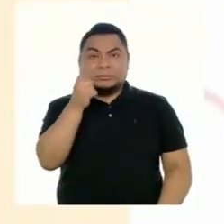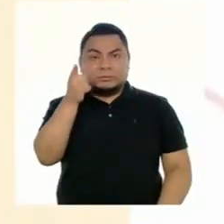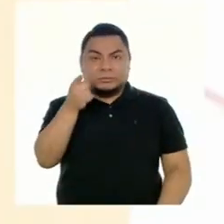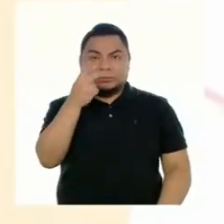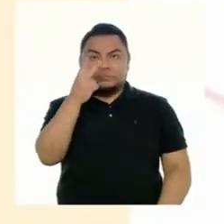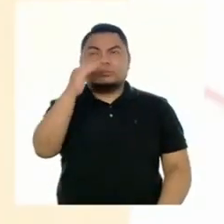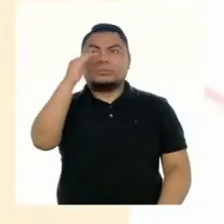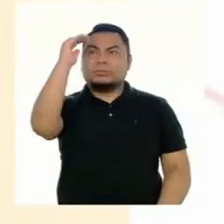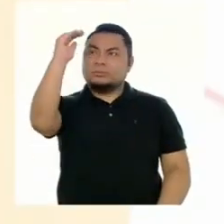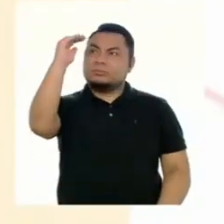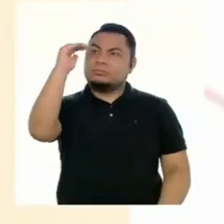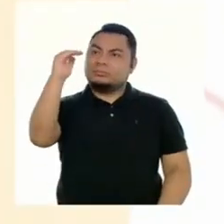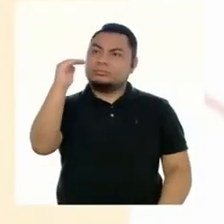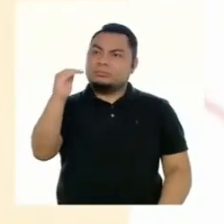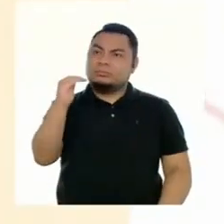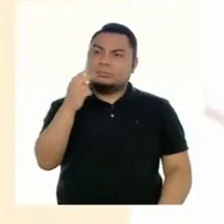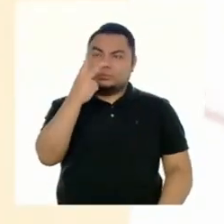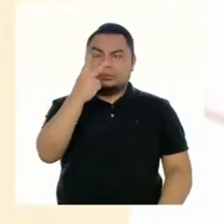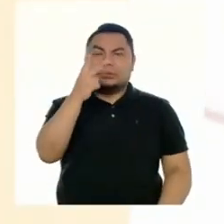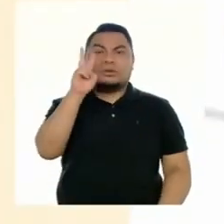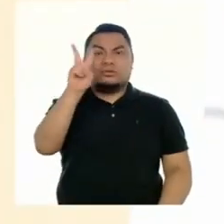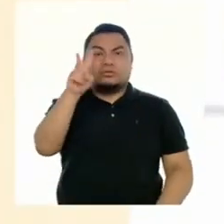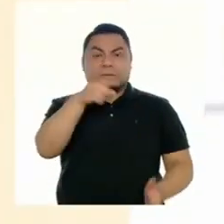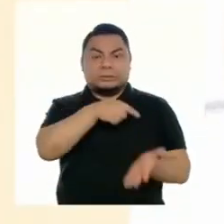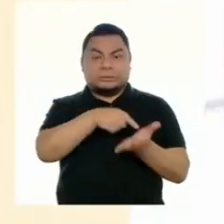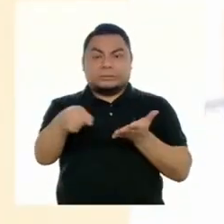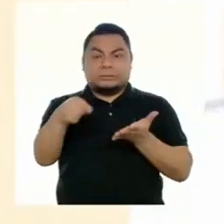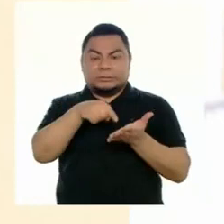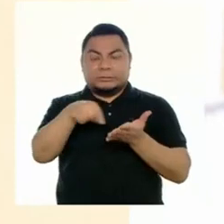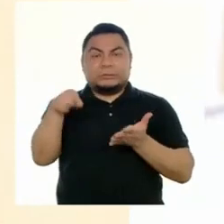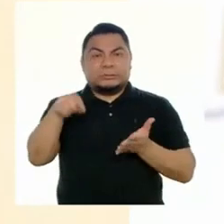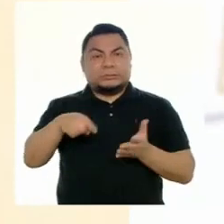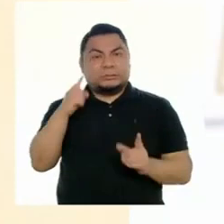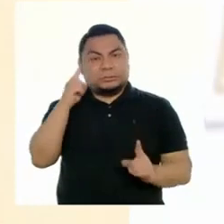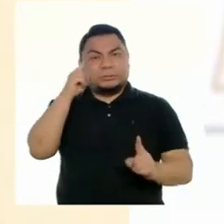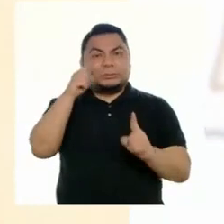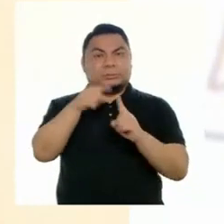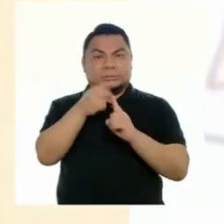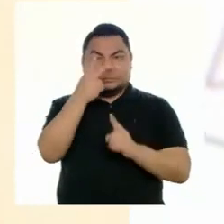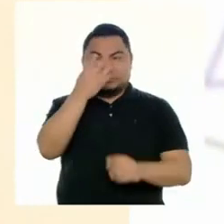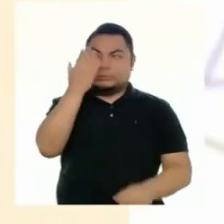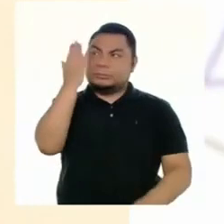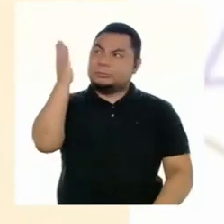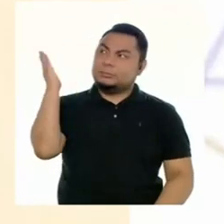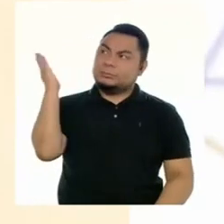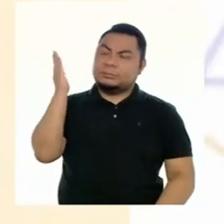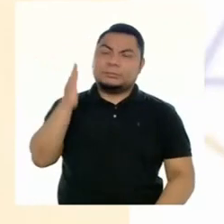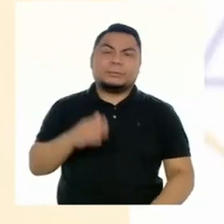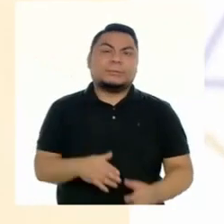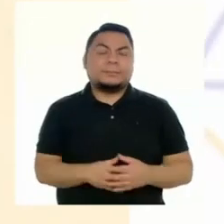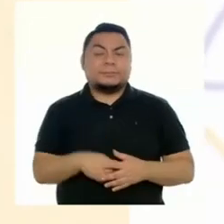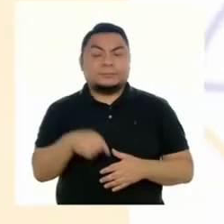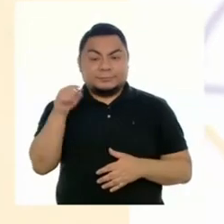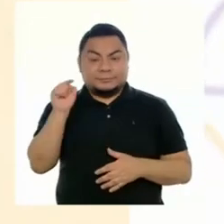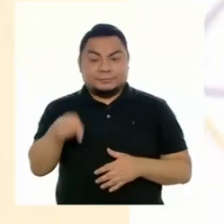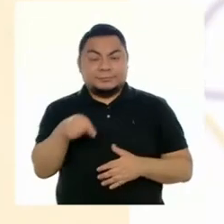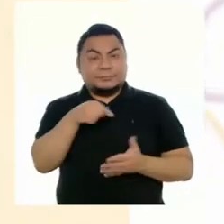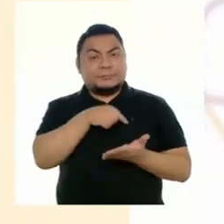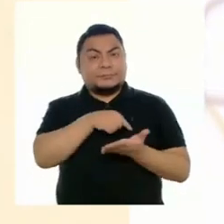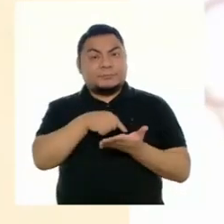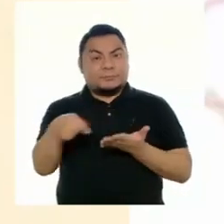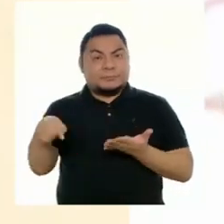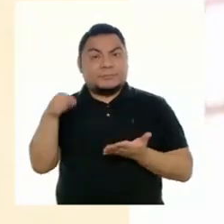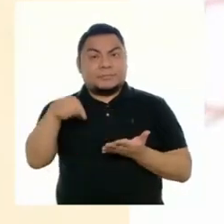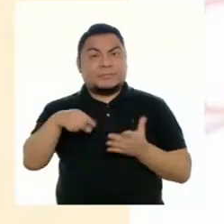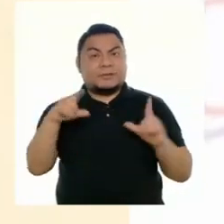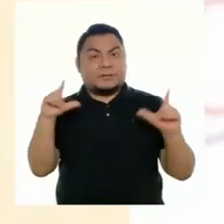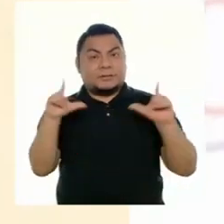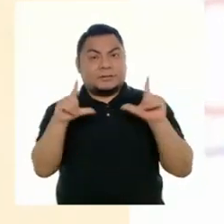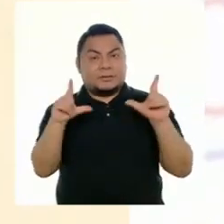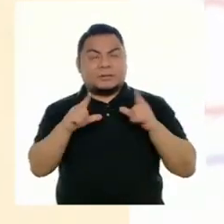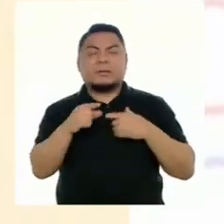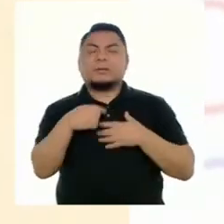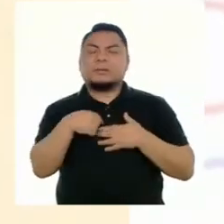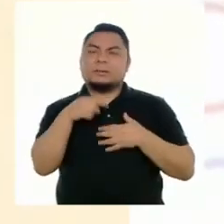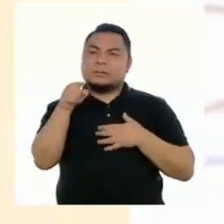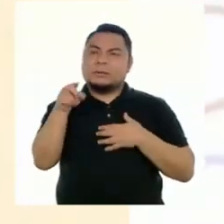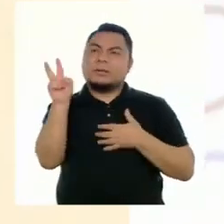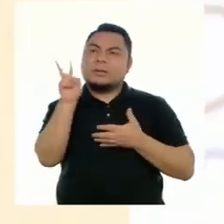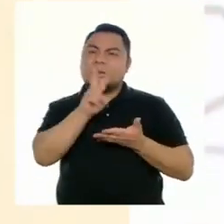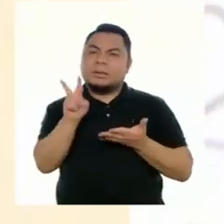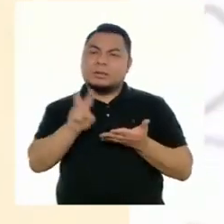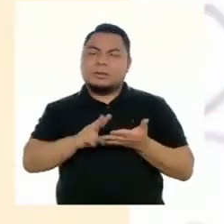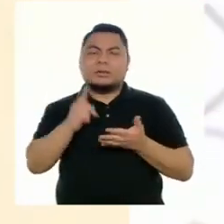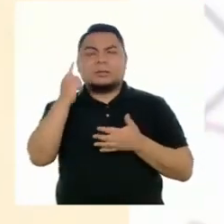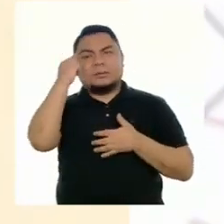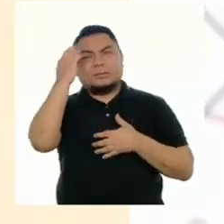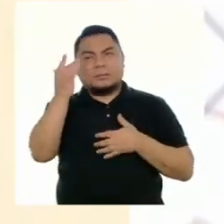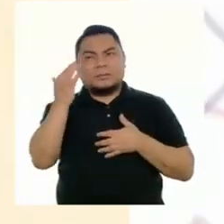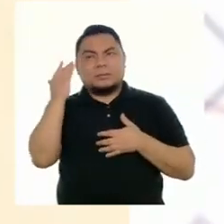camino que vamos a recorrer en estas dos semanas para lograr este propósito. En esta semana, en este programa, vamos a leer